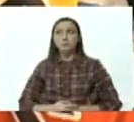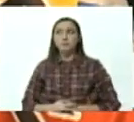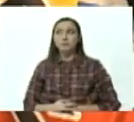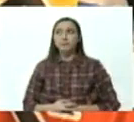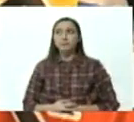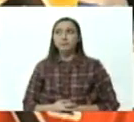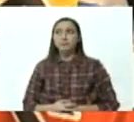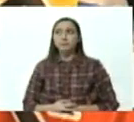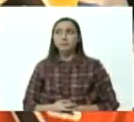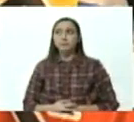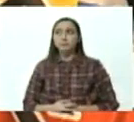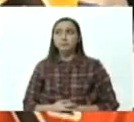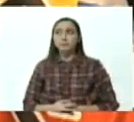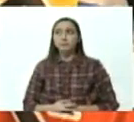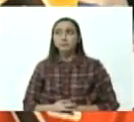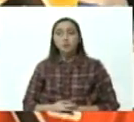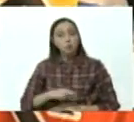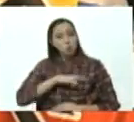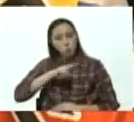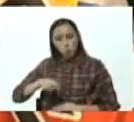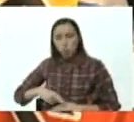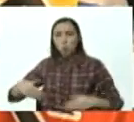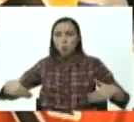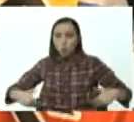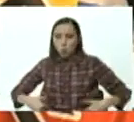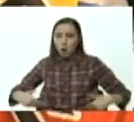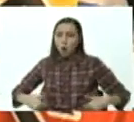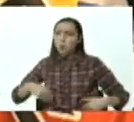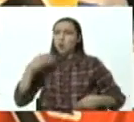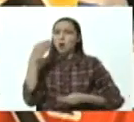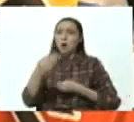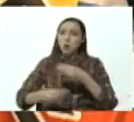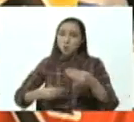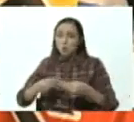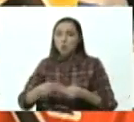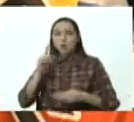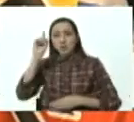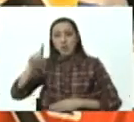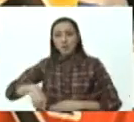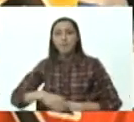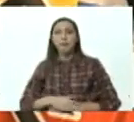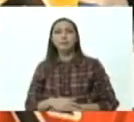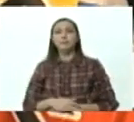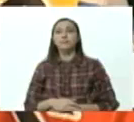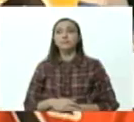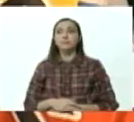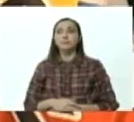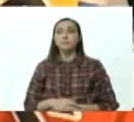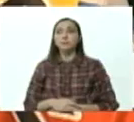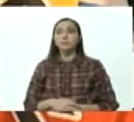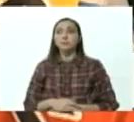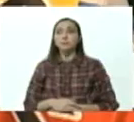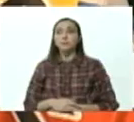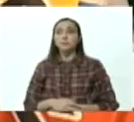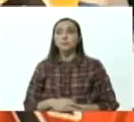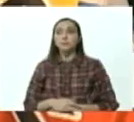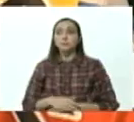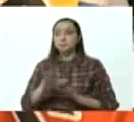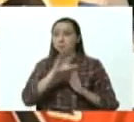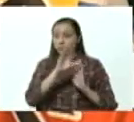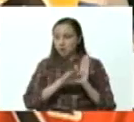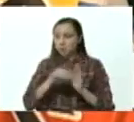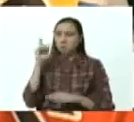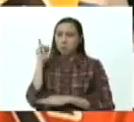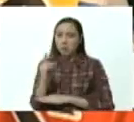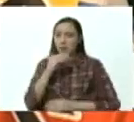es una elección en la cual hemos hecho un esfuerzo también para hacer buena la letra de nuestra constitución